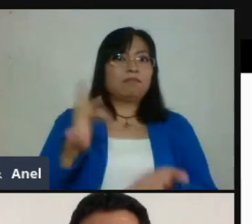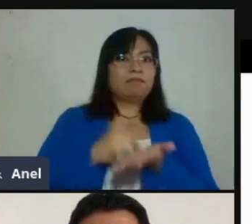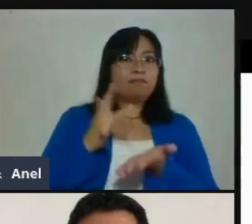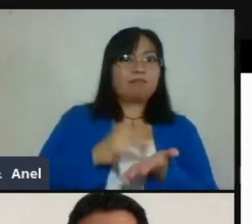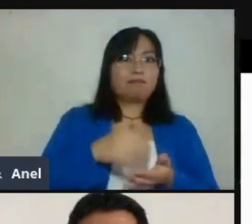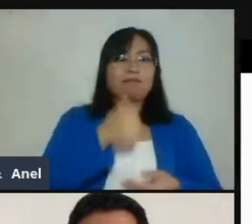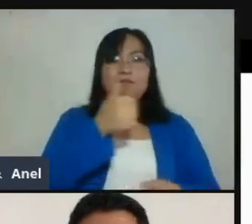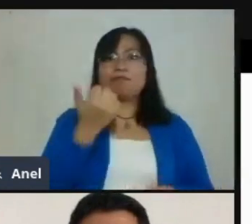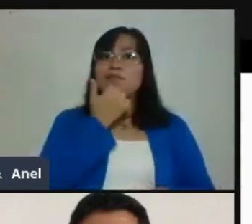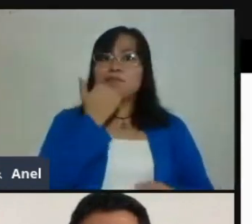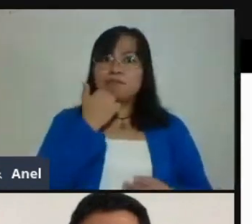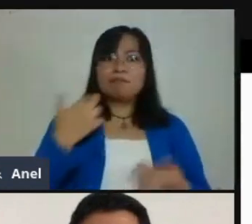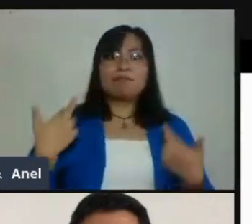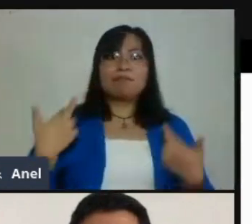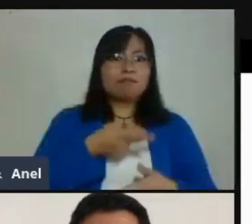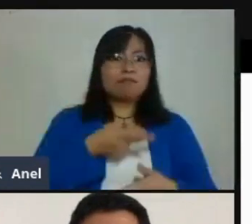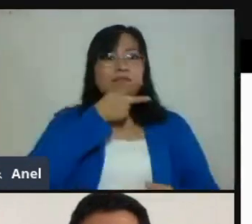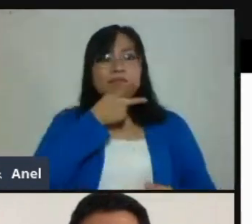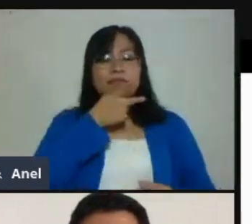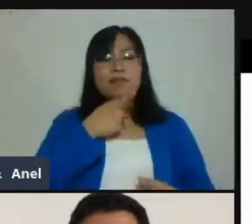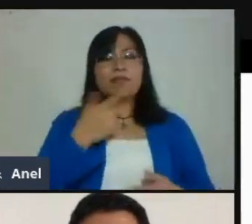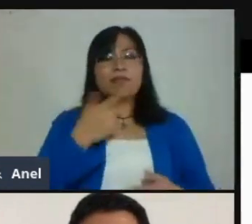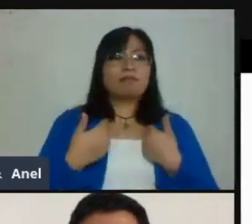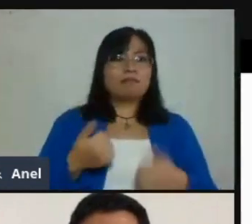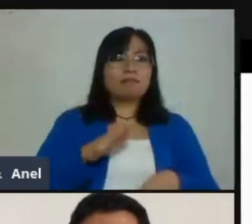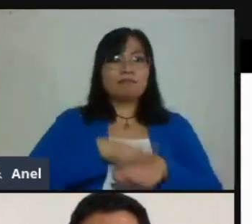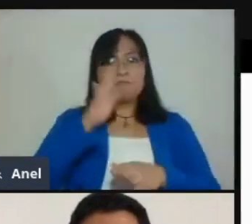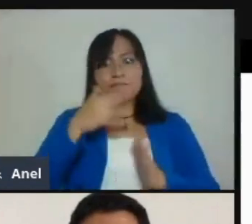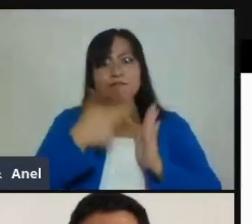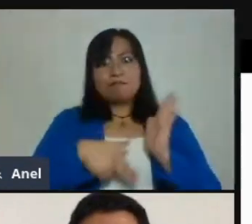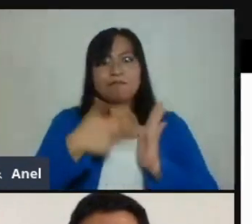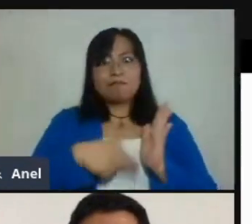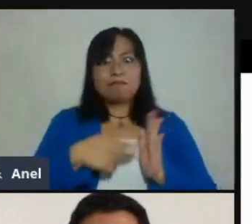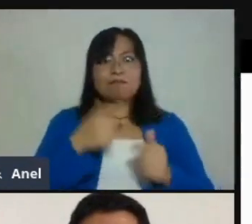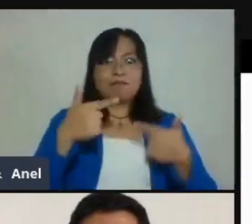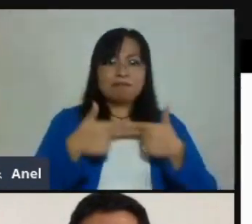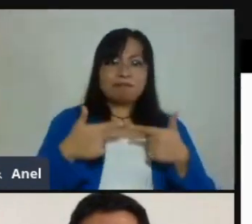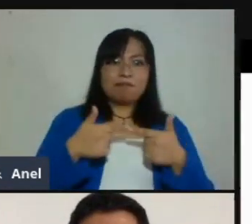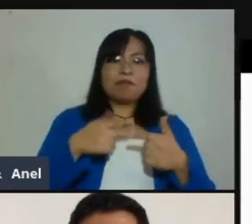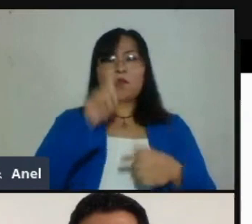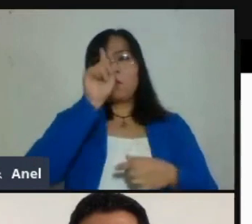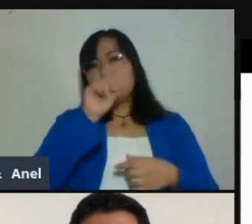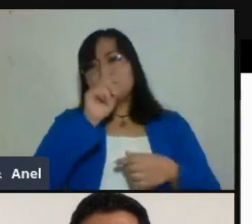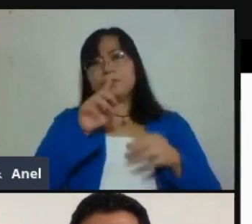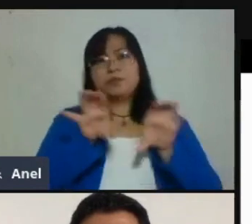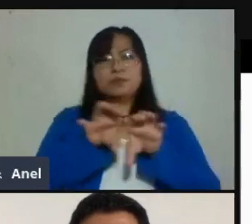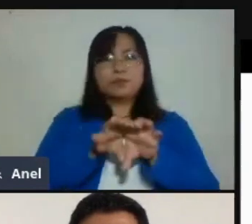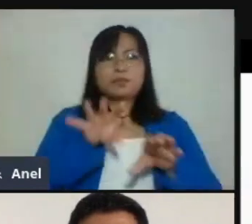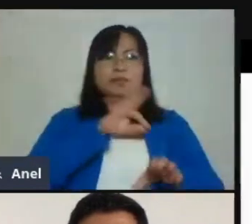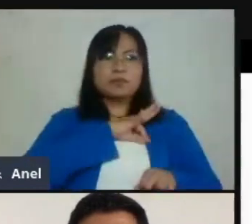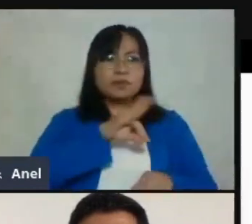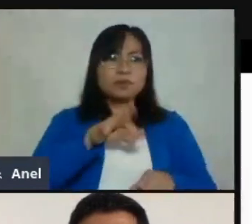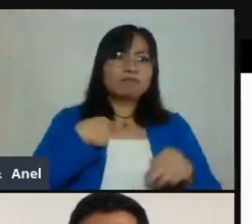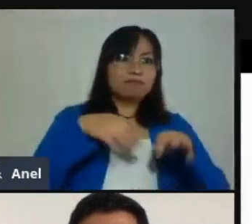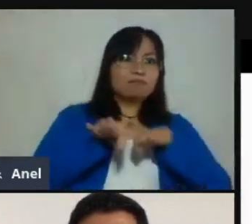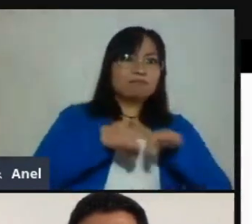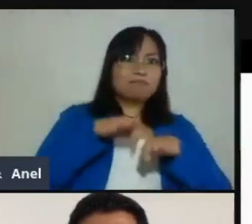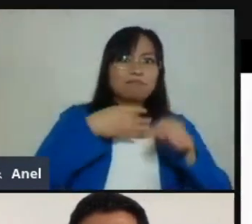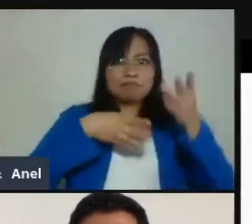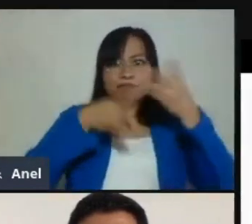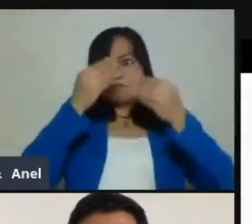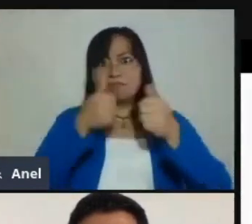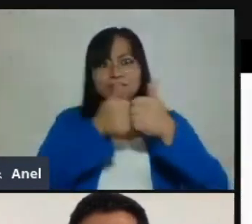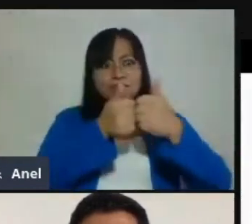los alumnos y a los padres de familia con recursos, videos y consejos de cómo llevar a cabo el aprendizaje a